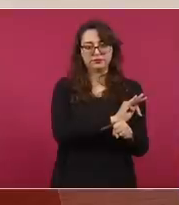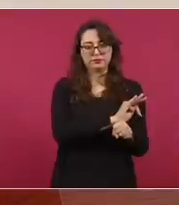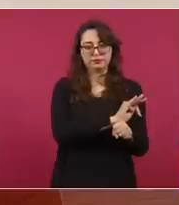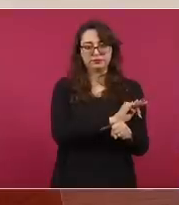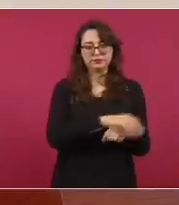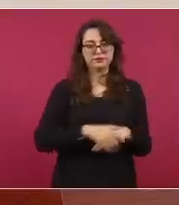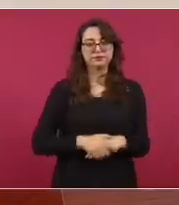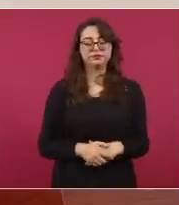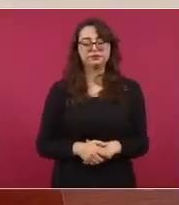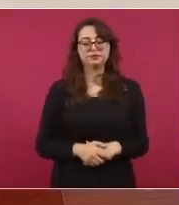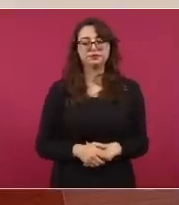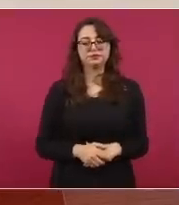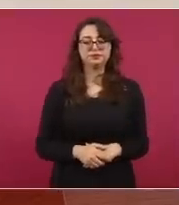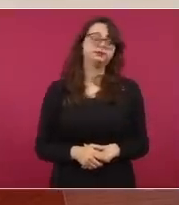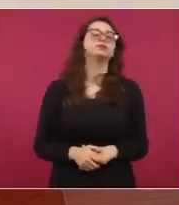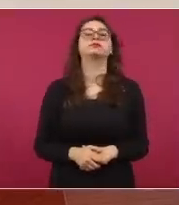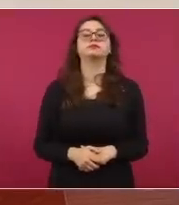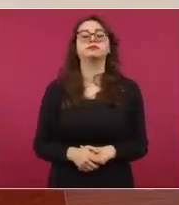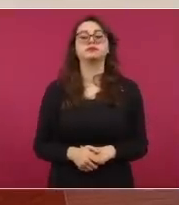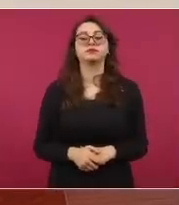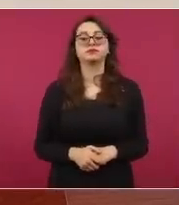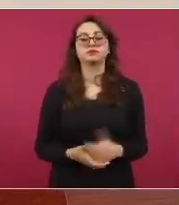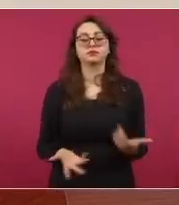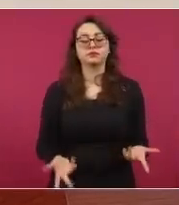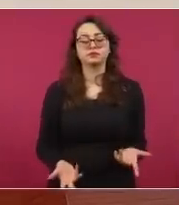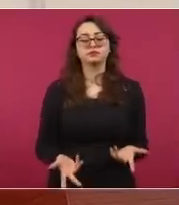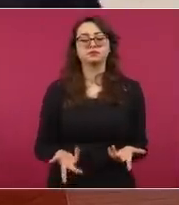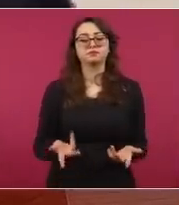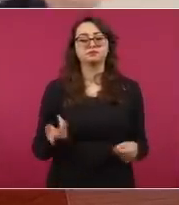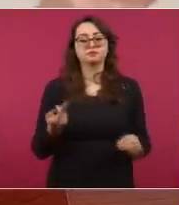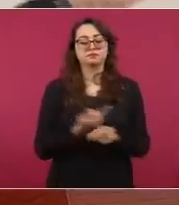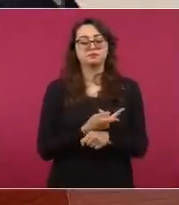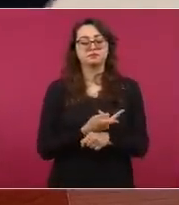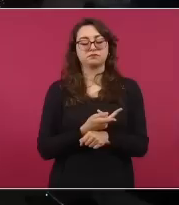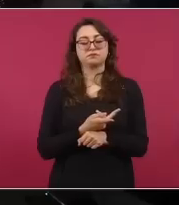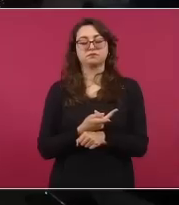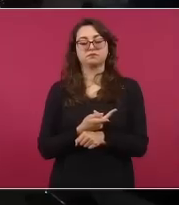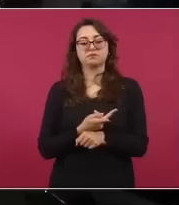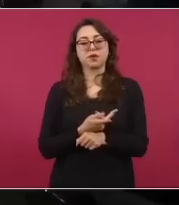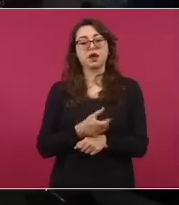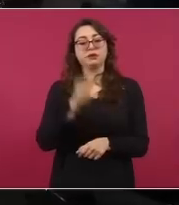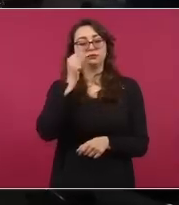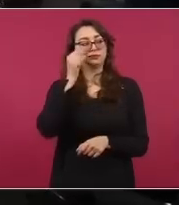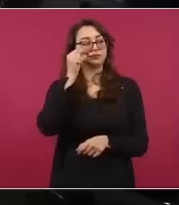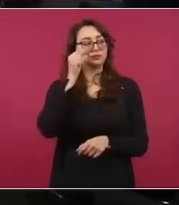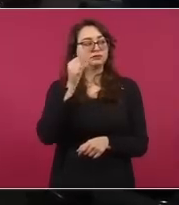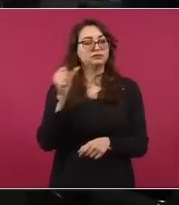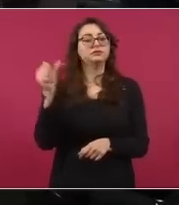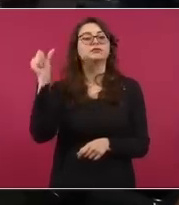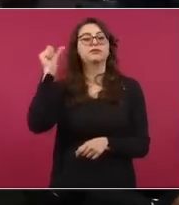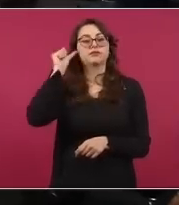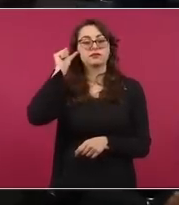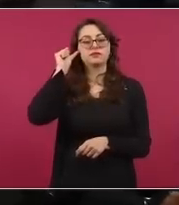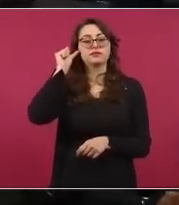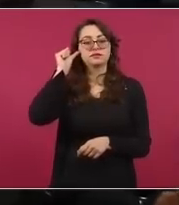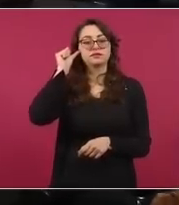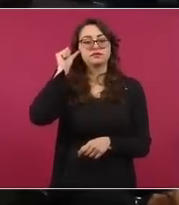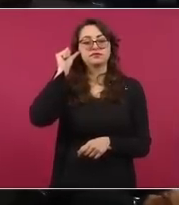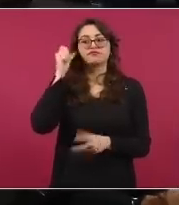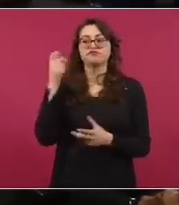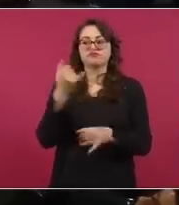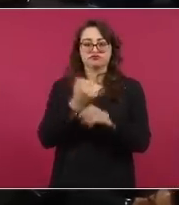Entonces, ayer me entero, porque aquí llega información